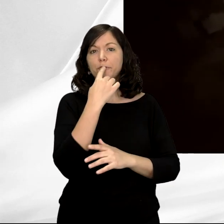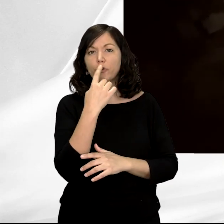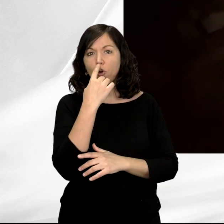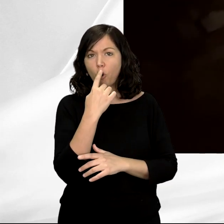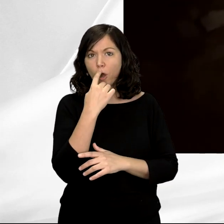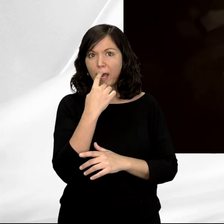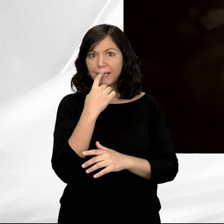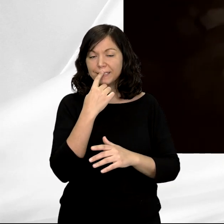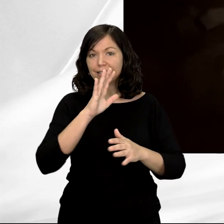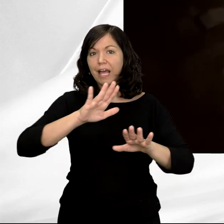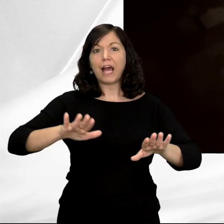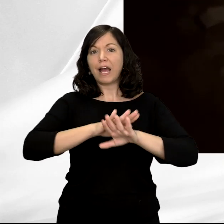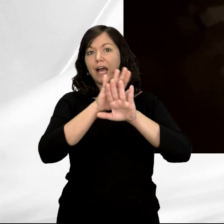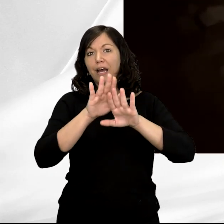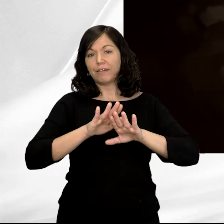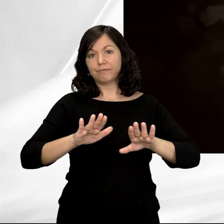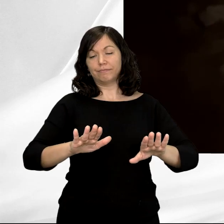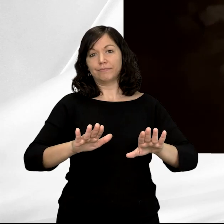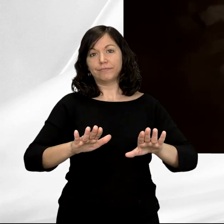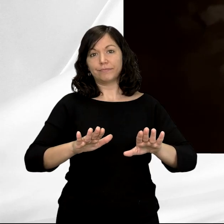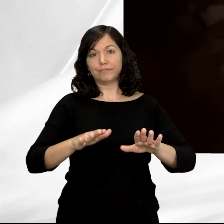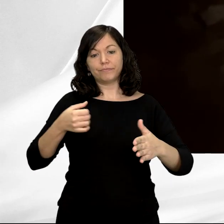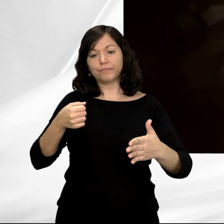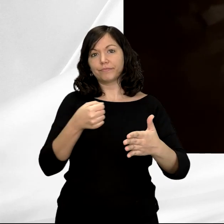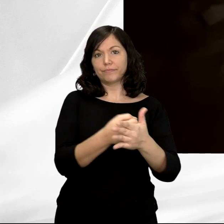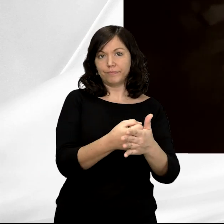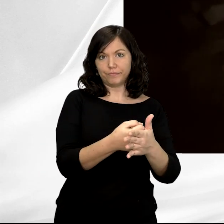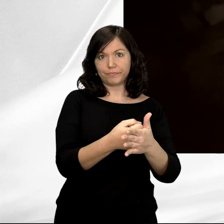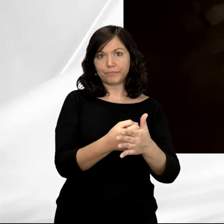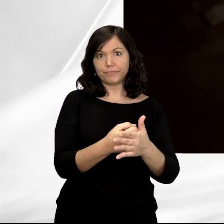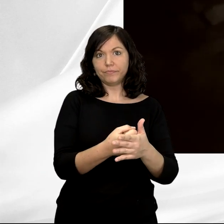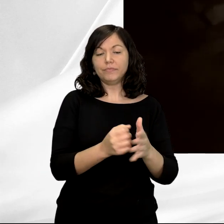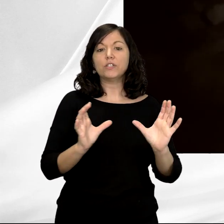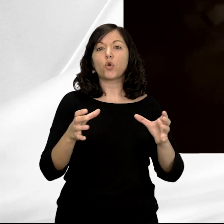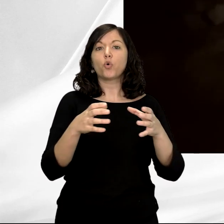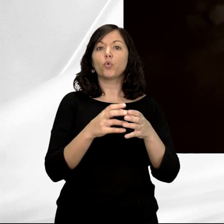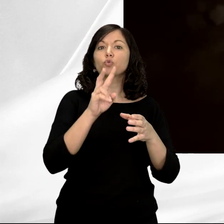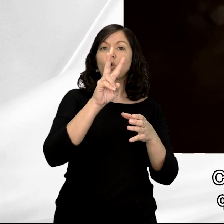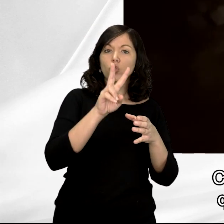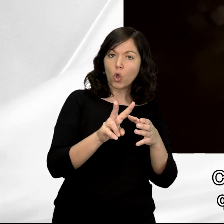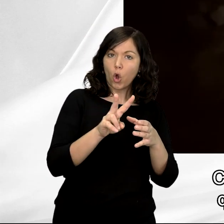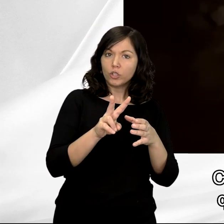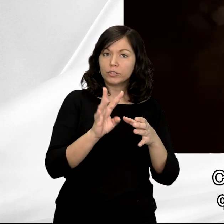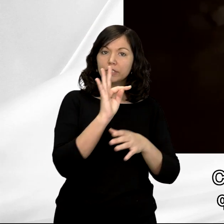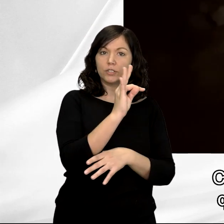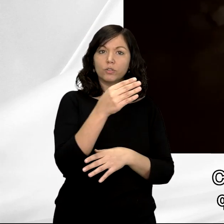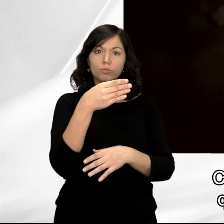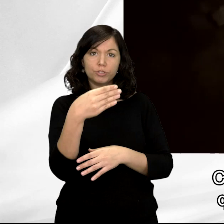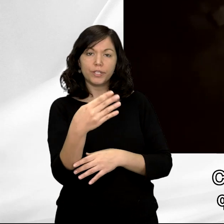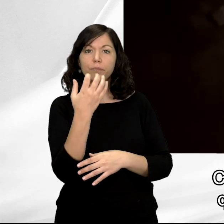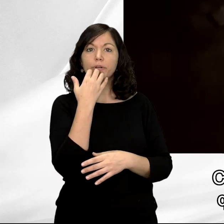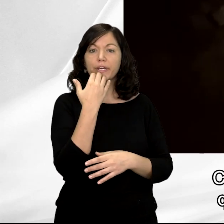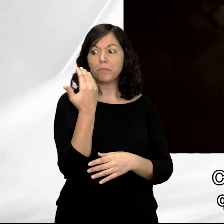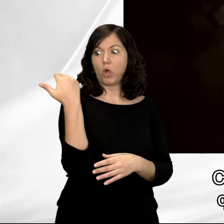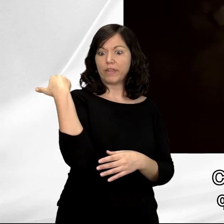culminan en la parte más profunda de la cueva, en lo que se ha denominado el conjunto 2 de Tito Bustillo, con este bloque que está aquí a